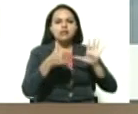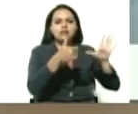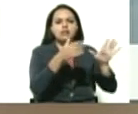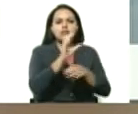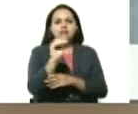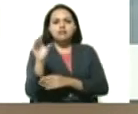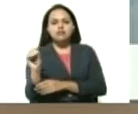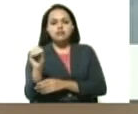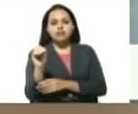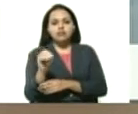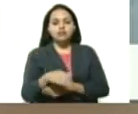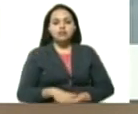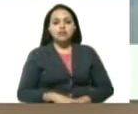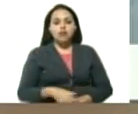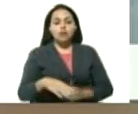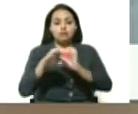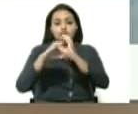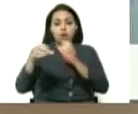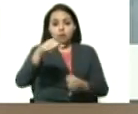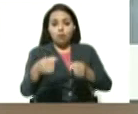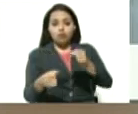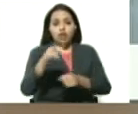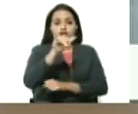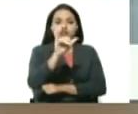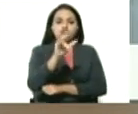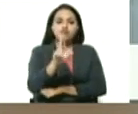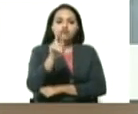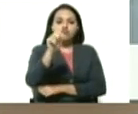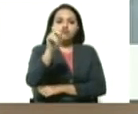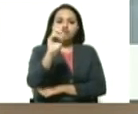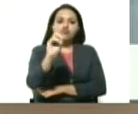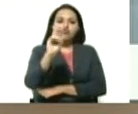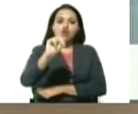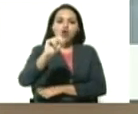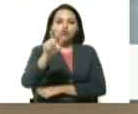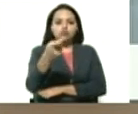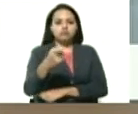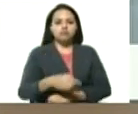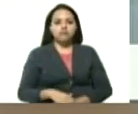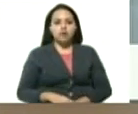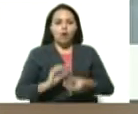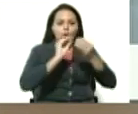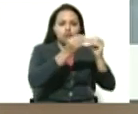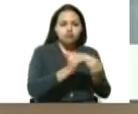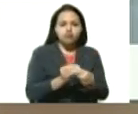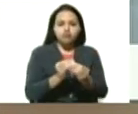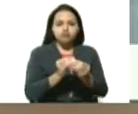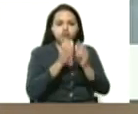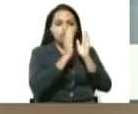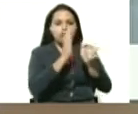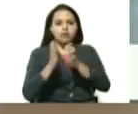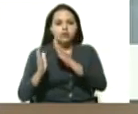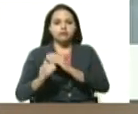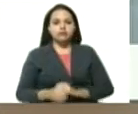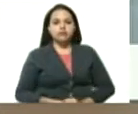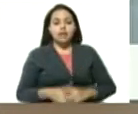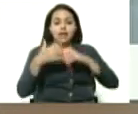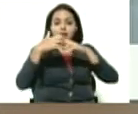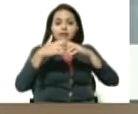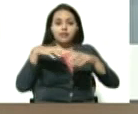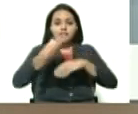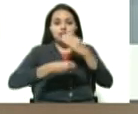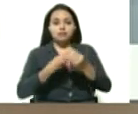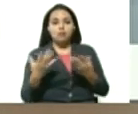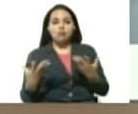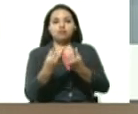unidades de transporte, yutón, ensambladas en la fábrica que montamos con